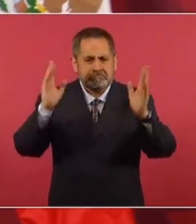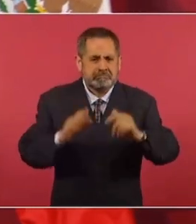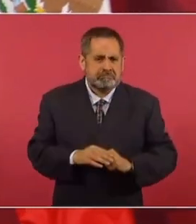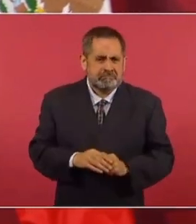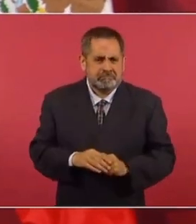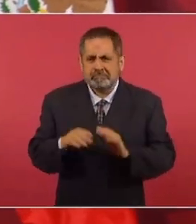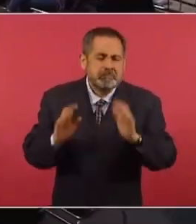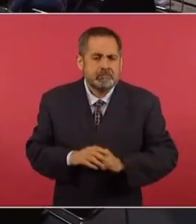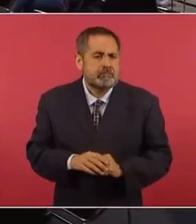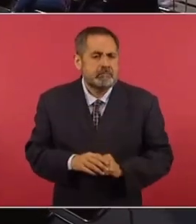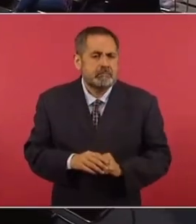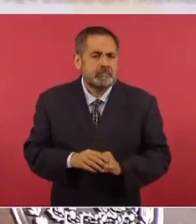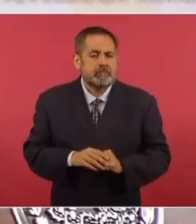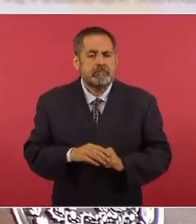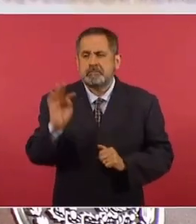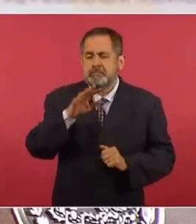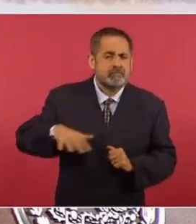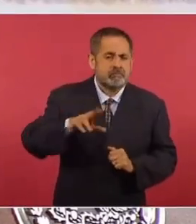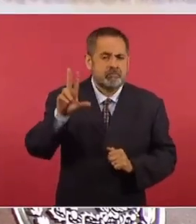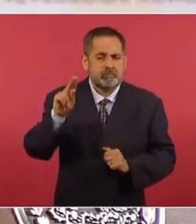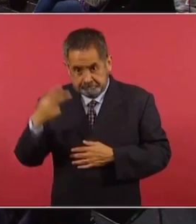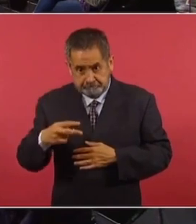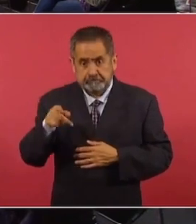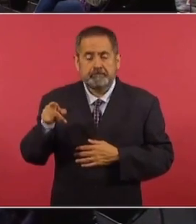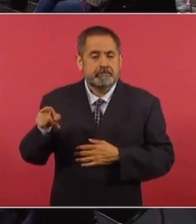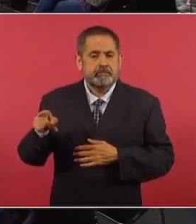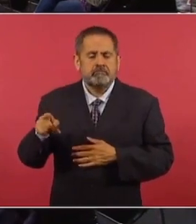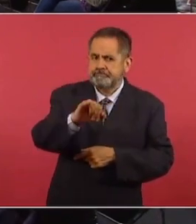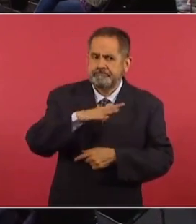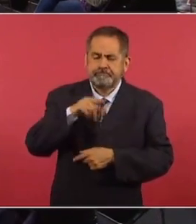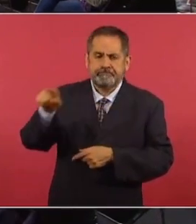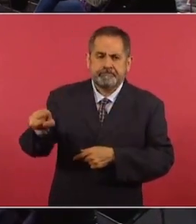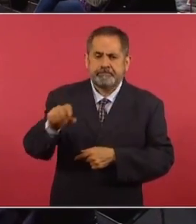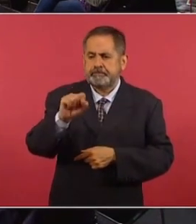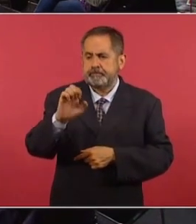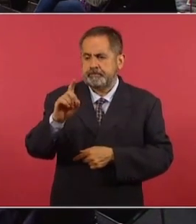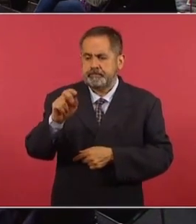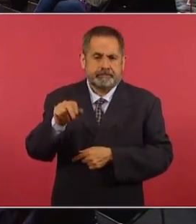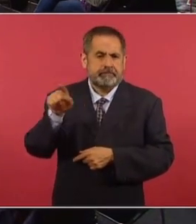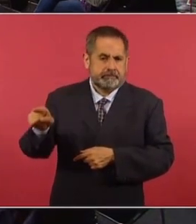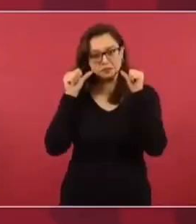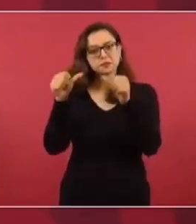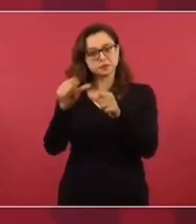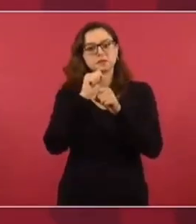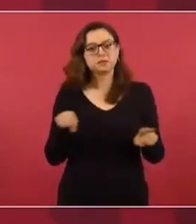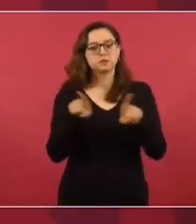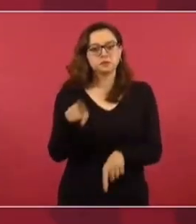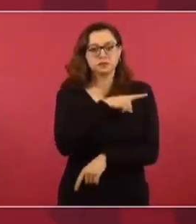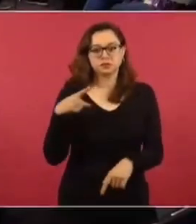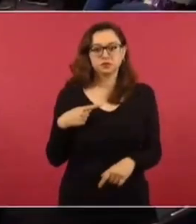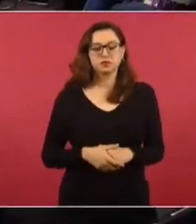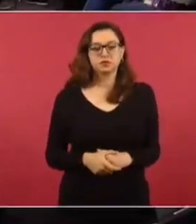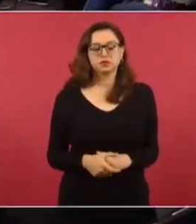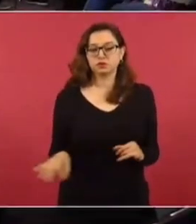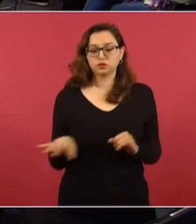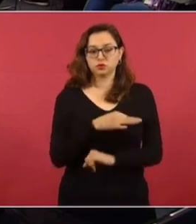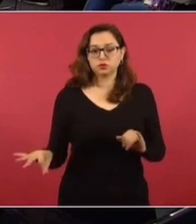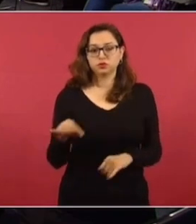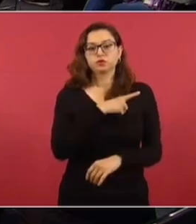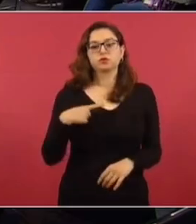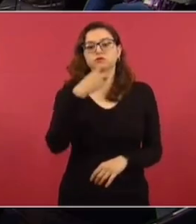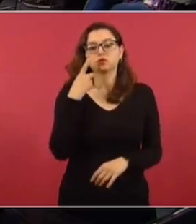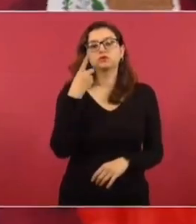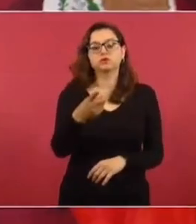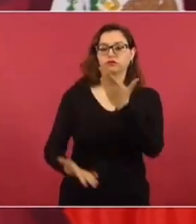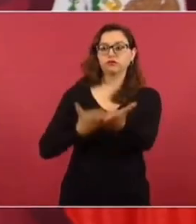encuestas. Y casi el 80% de los mexicanos le tienen confianza a la Secretaría de Marina y a la Secretaría de la Defensa. Para terminar, si presentamos la